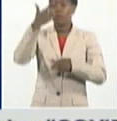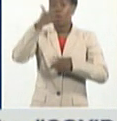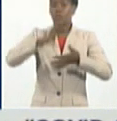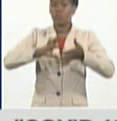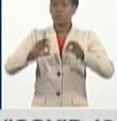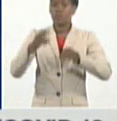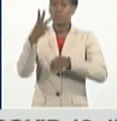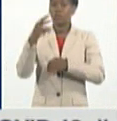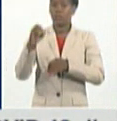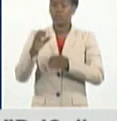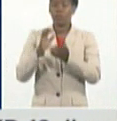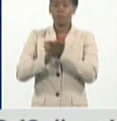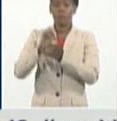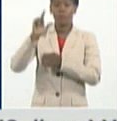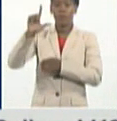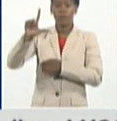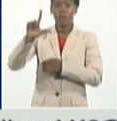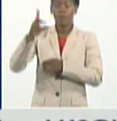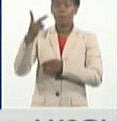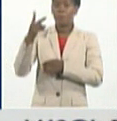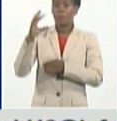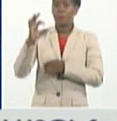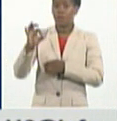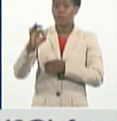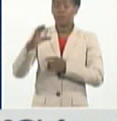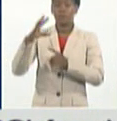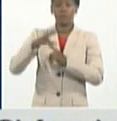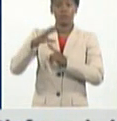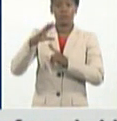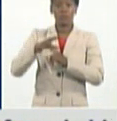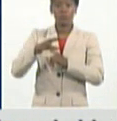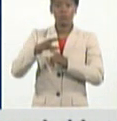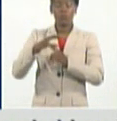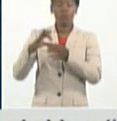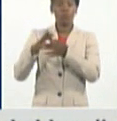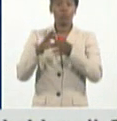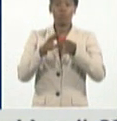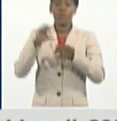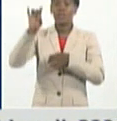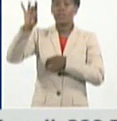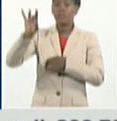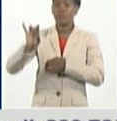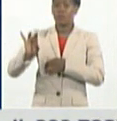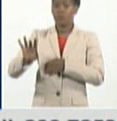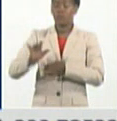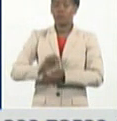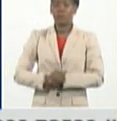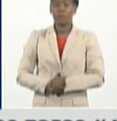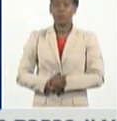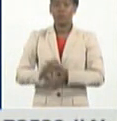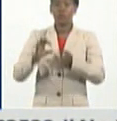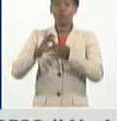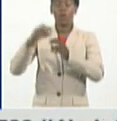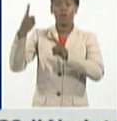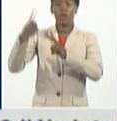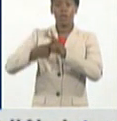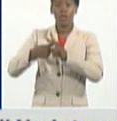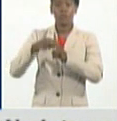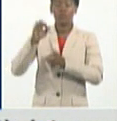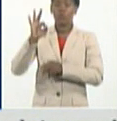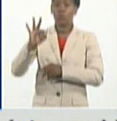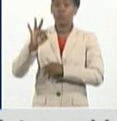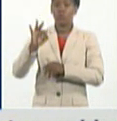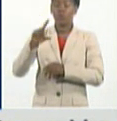30, Mariel 20, San Cristóbal y Guira de Melena 15 cada uno, Guanajay 8, Candelaria,